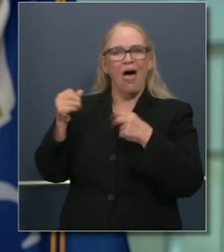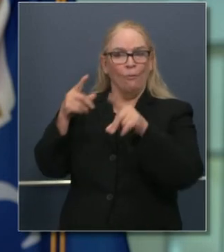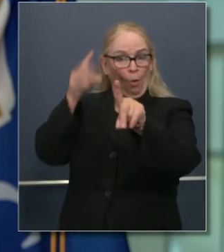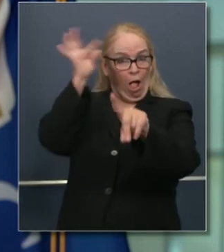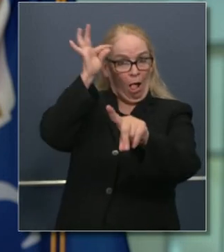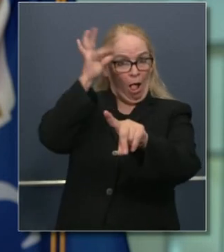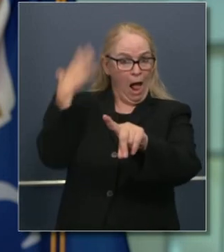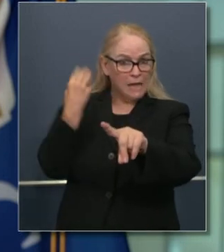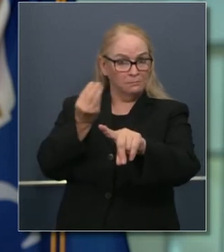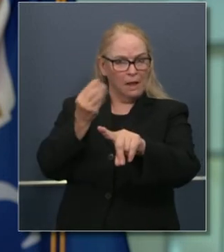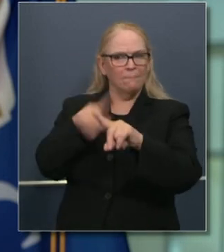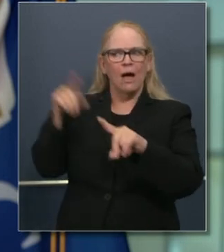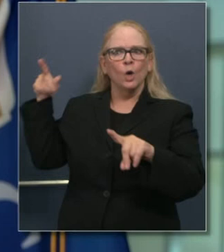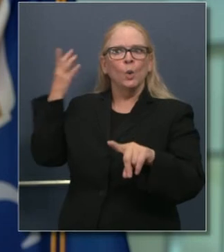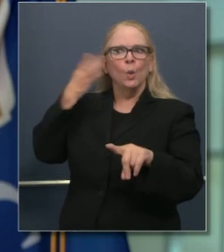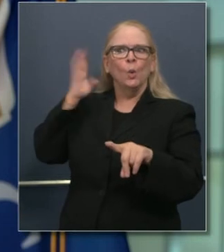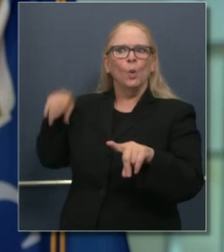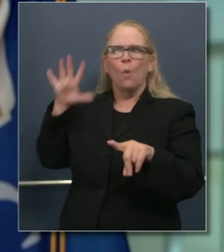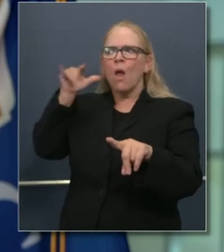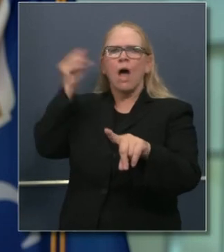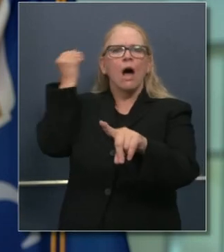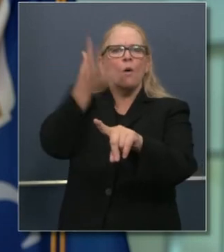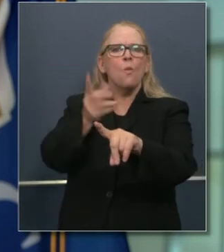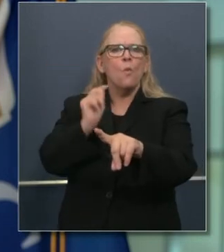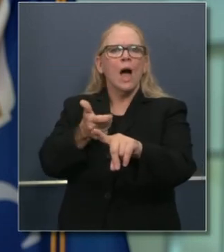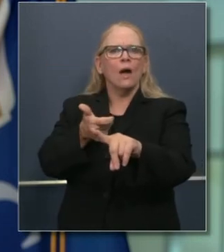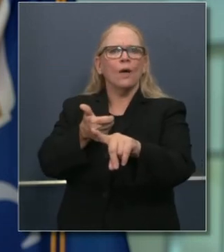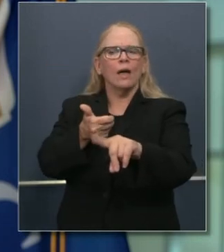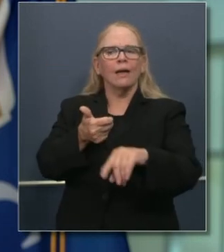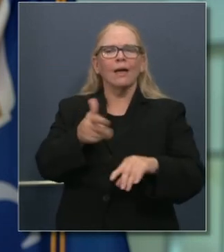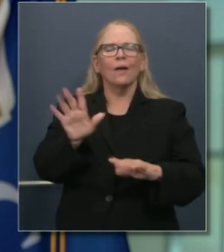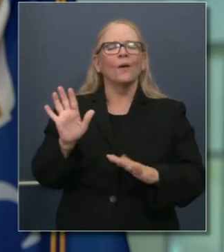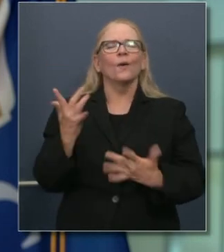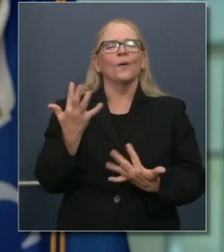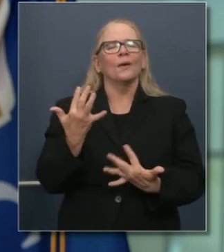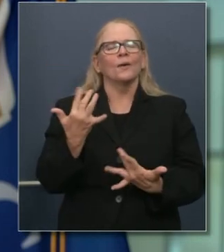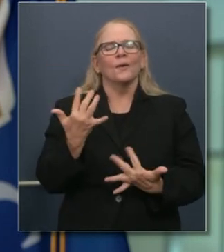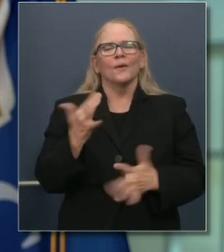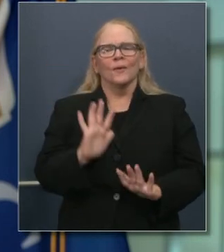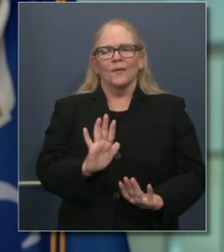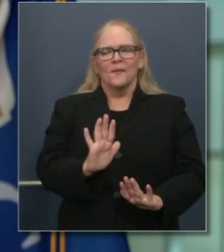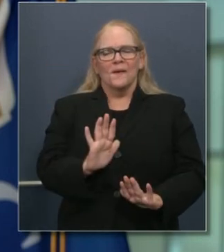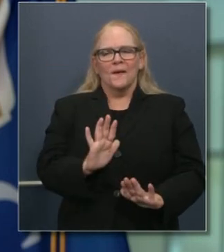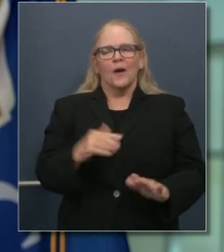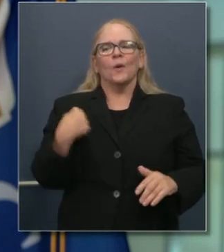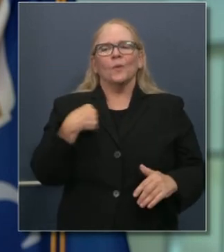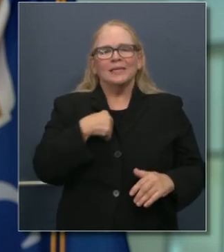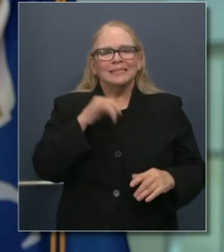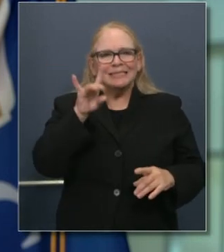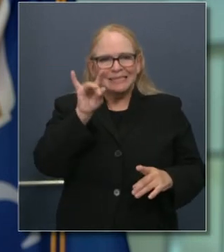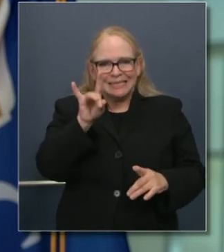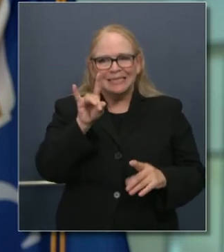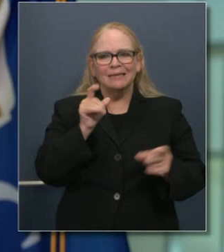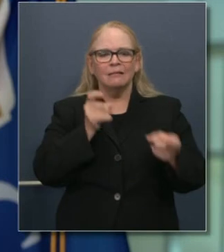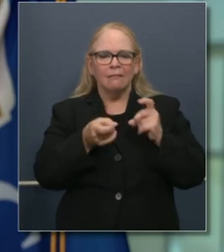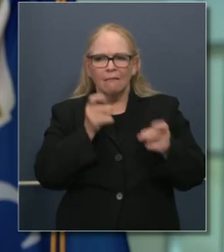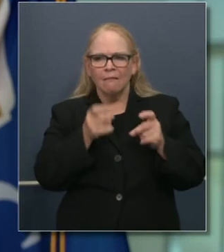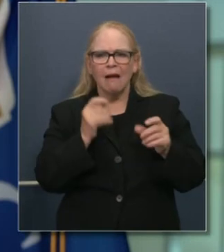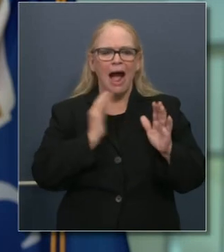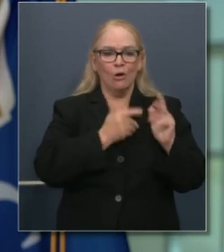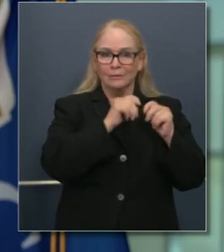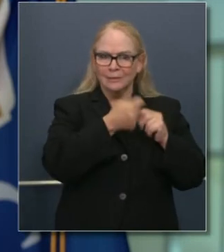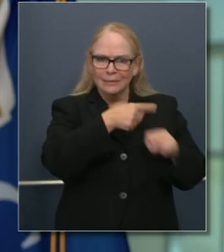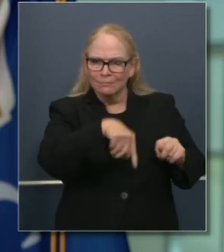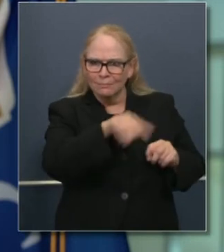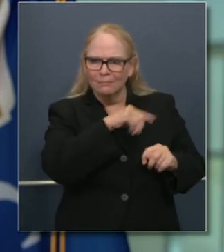de esto, pero nunca lo reportaron a su administración. ¿Por qué no lo notificaron de inmediato? Nuestro equipo tiene